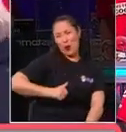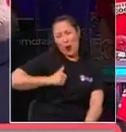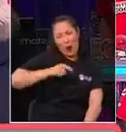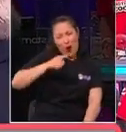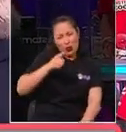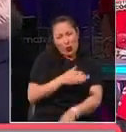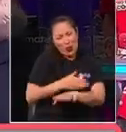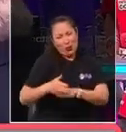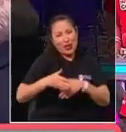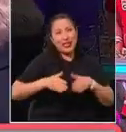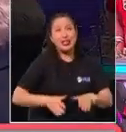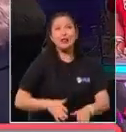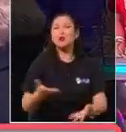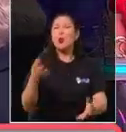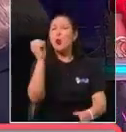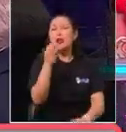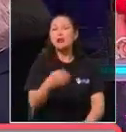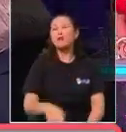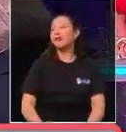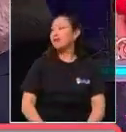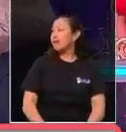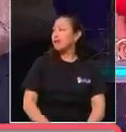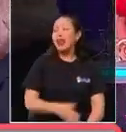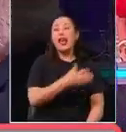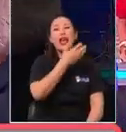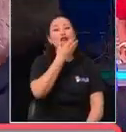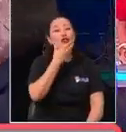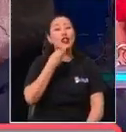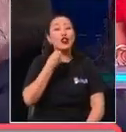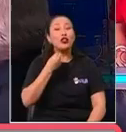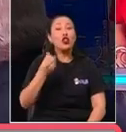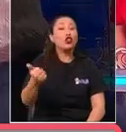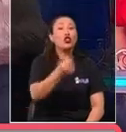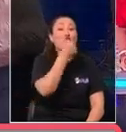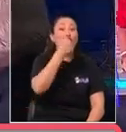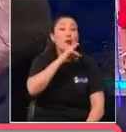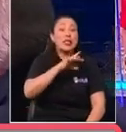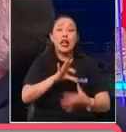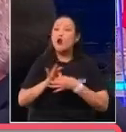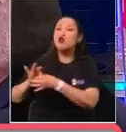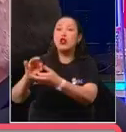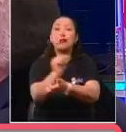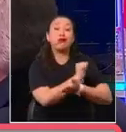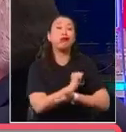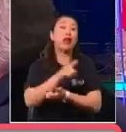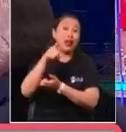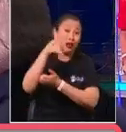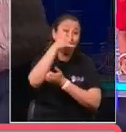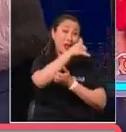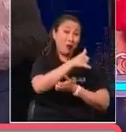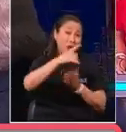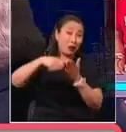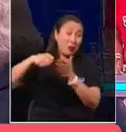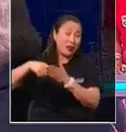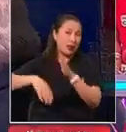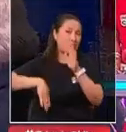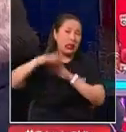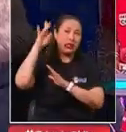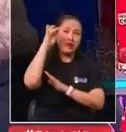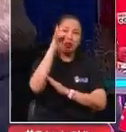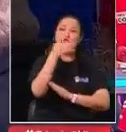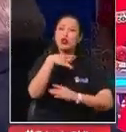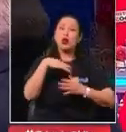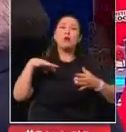No, es bonito todo esto, es como nos unimos más como chilenos, sobre todo en este tiempo que está complicada la cosa, es cuando más nos unimos